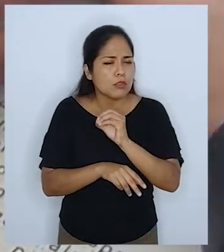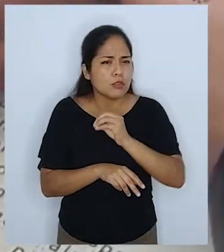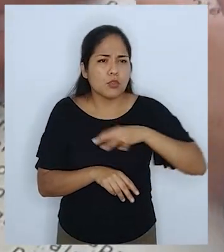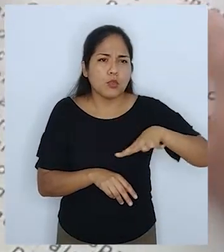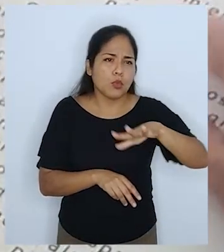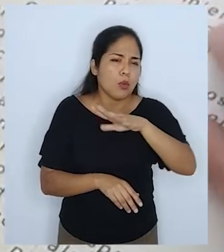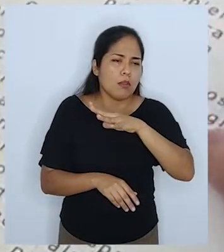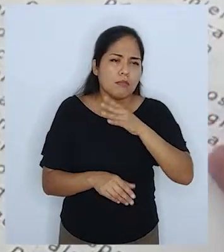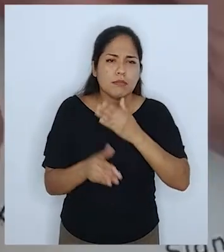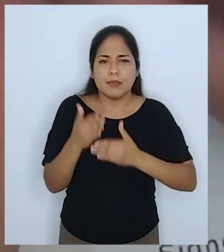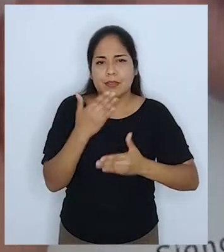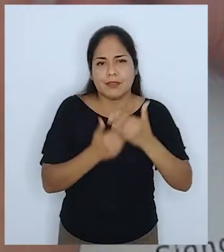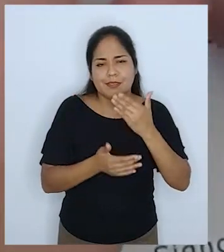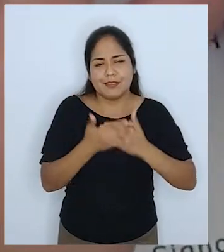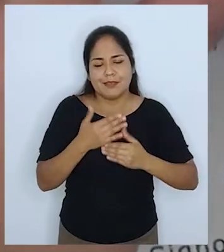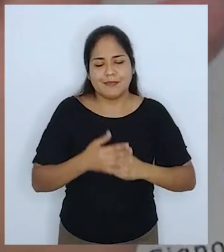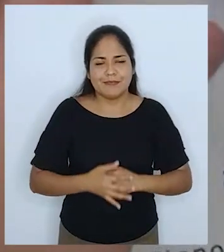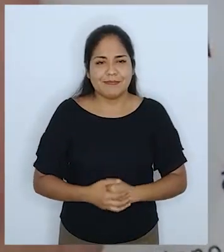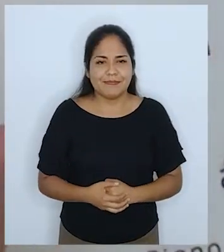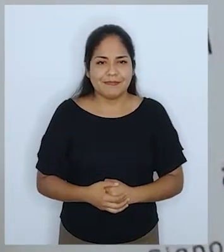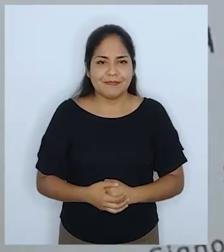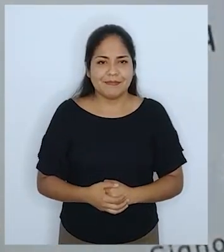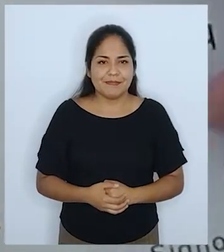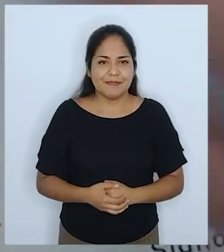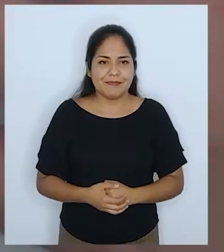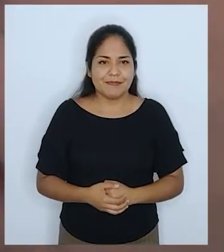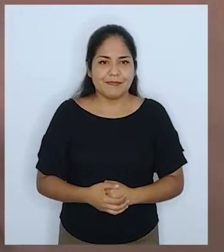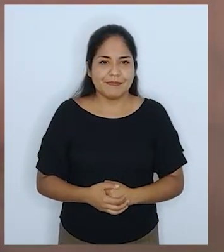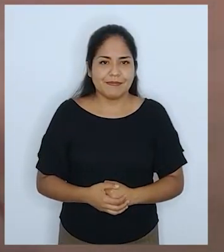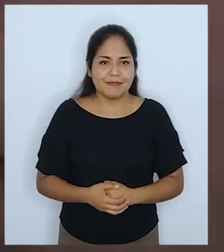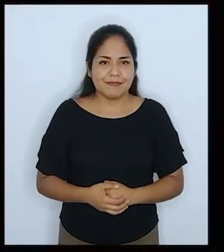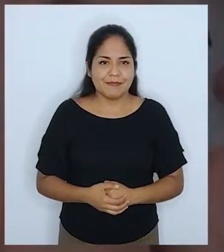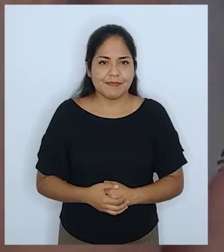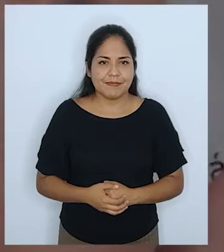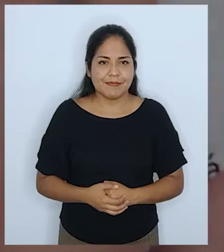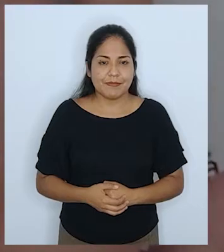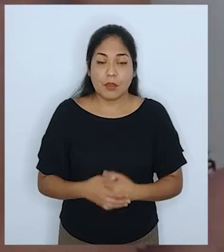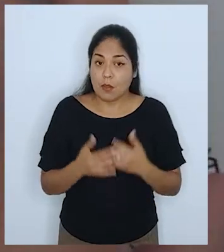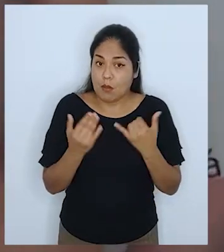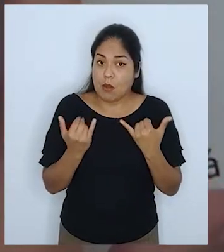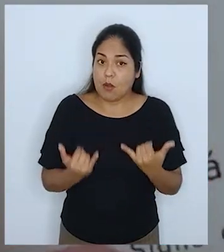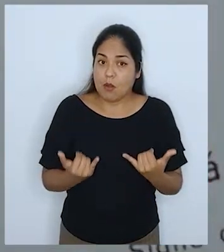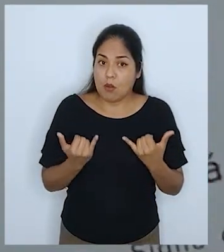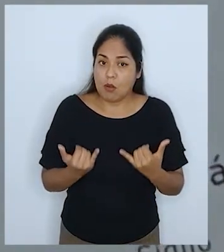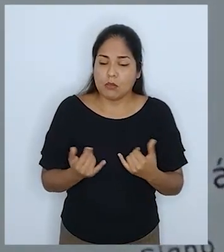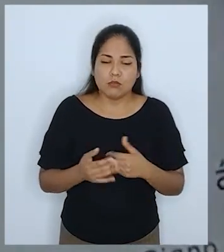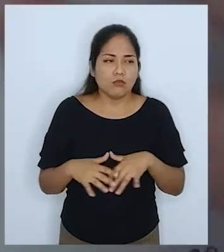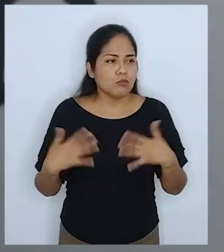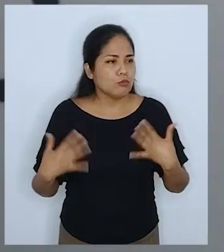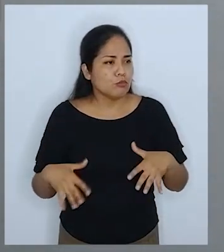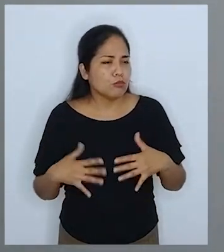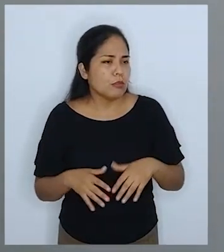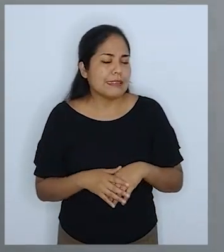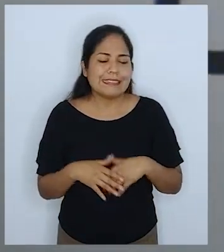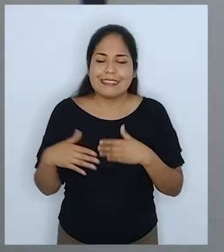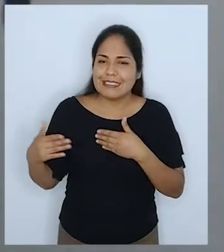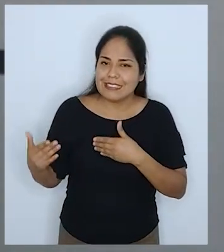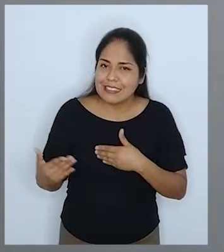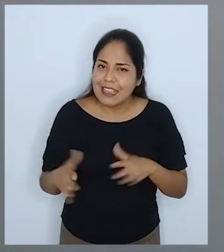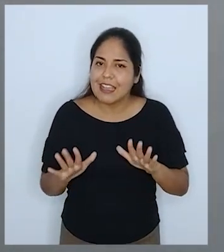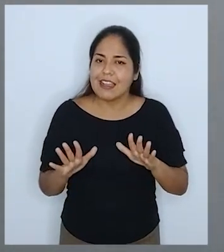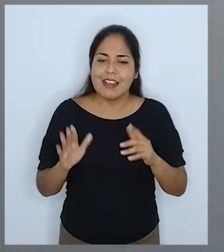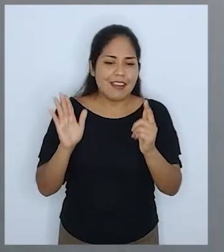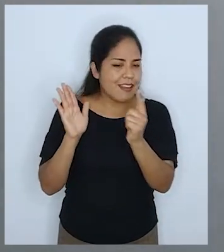% del total de la población con discapacidad. Hoy es una realidad.